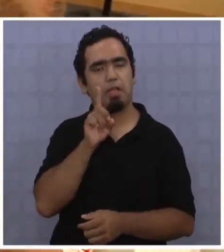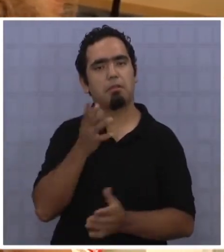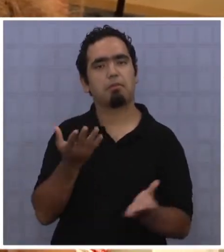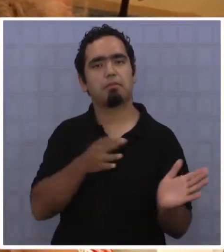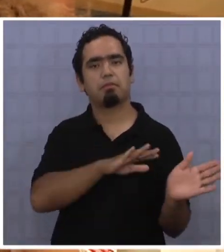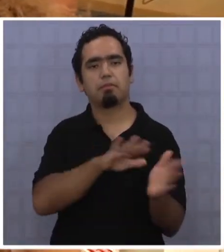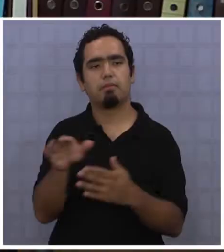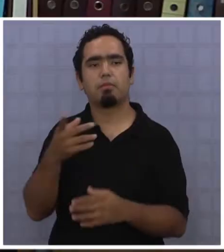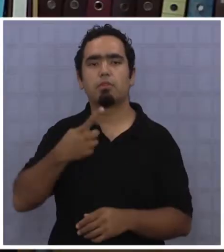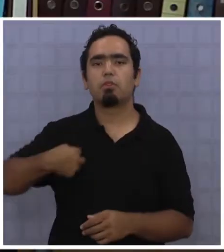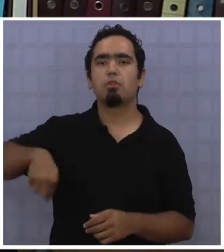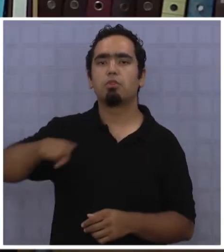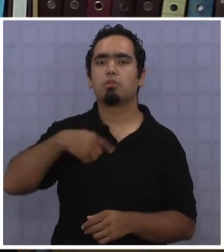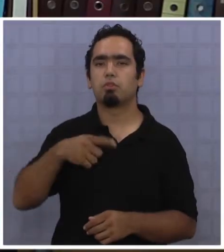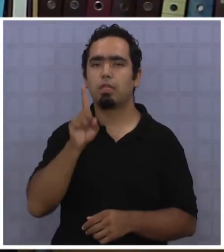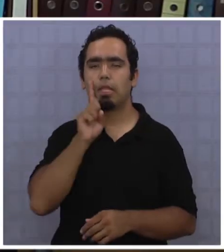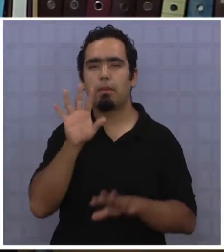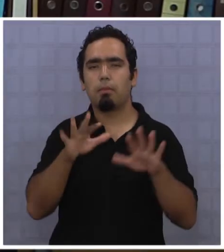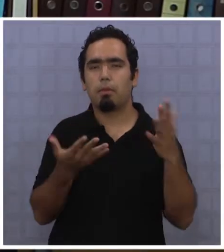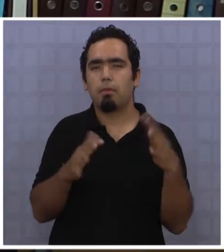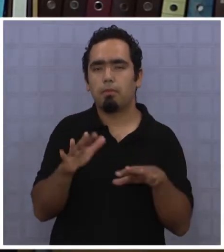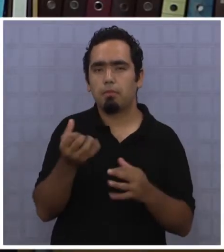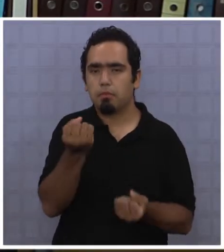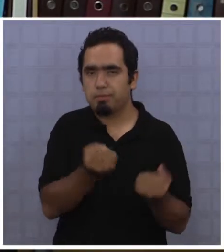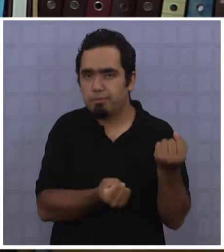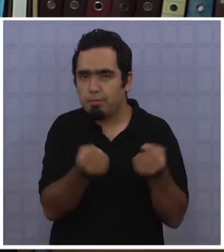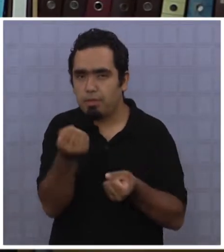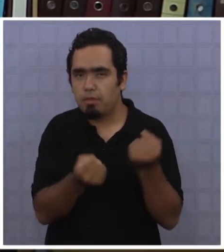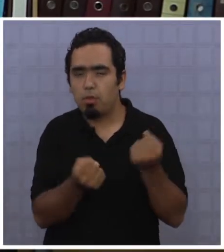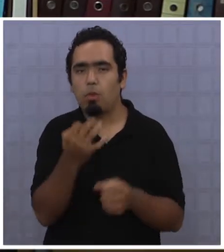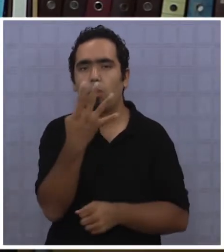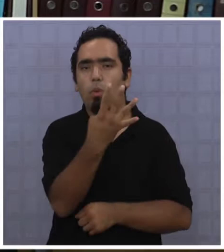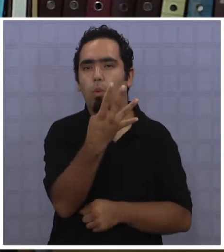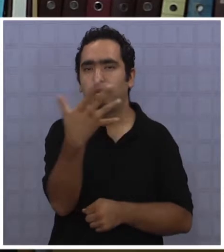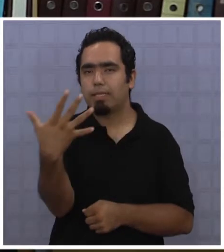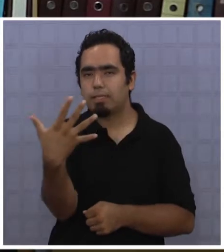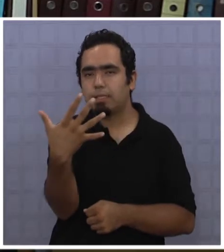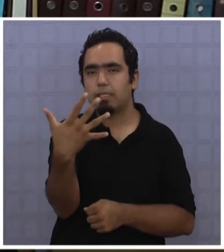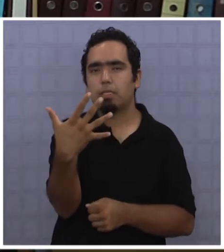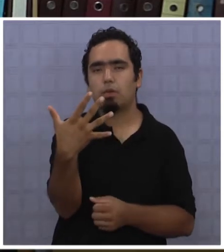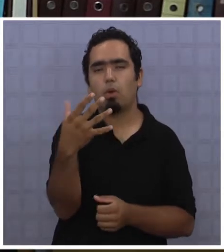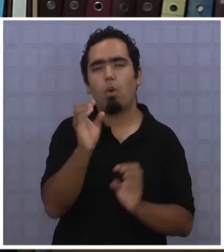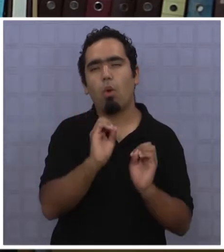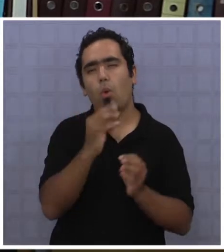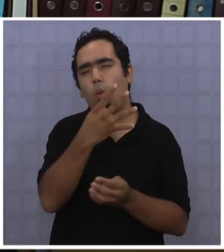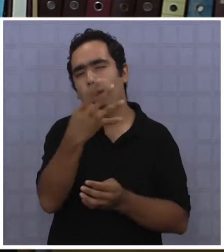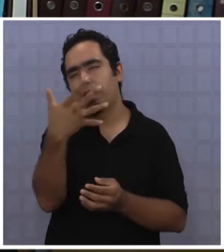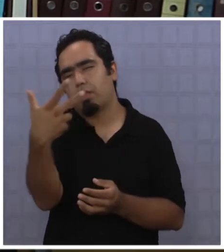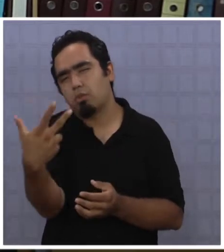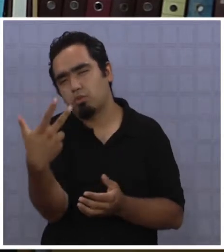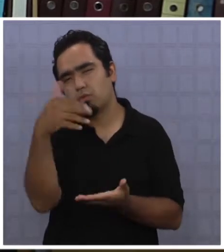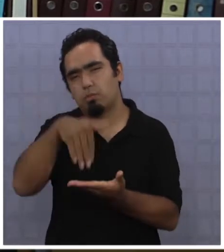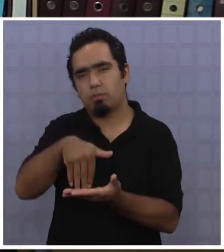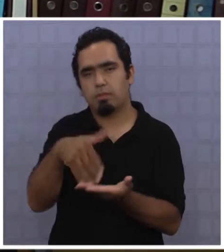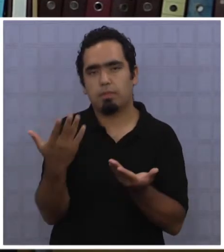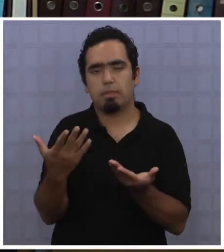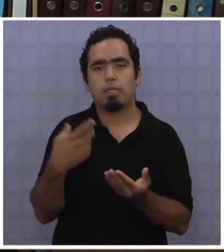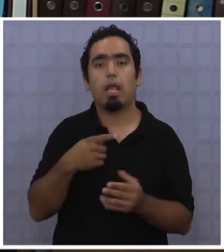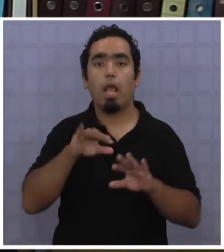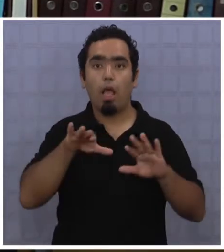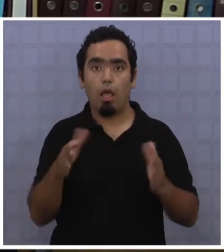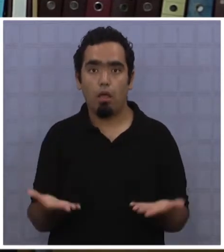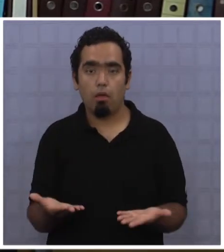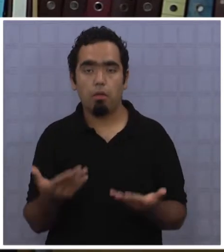A ver, nosotros tenemos un universo de vehículos particulares sobre los 45, 48 mil. En este